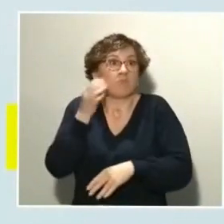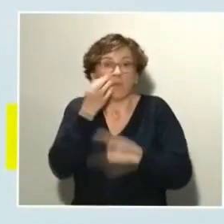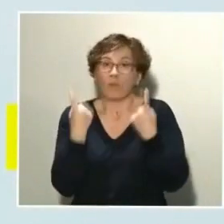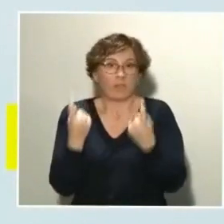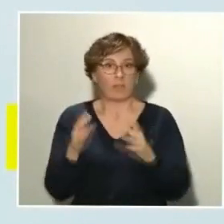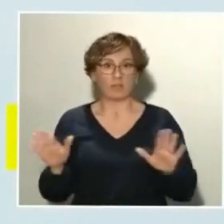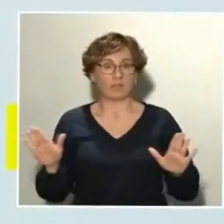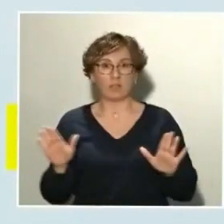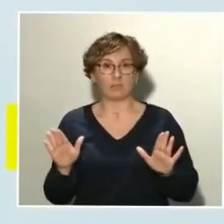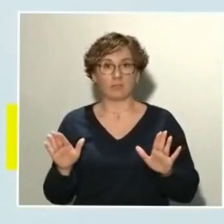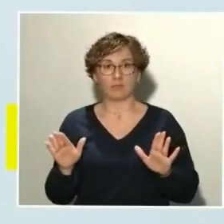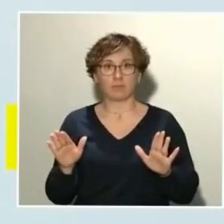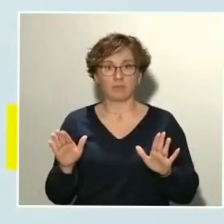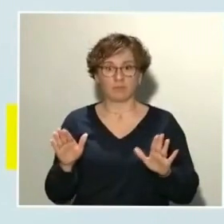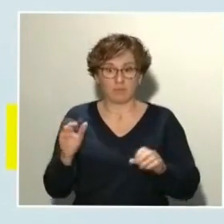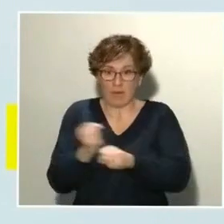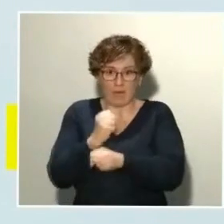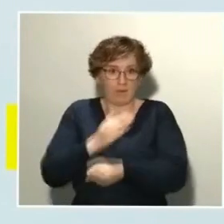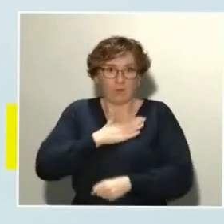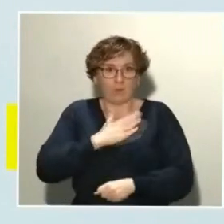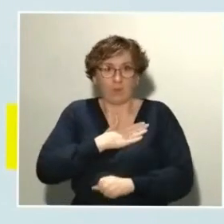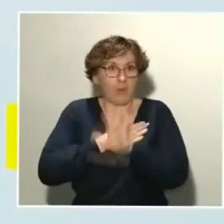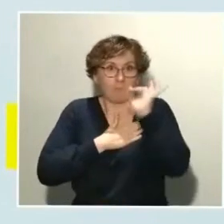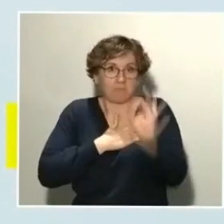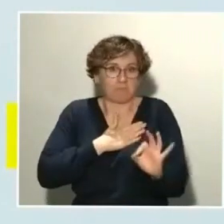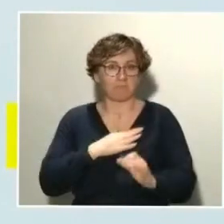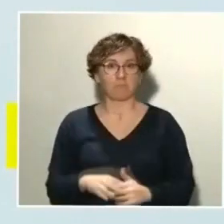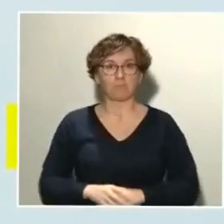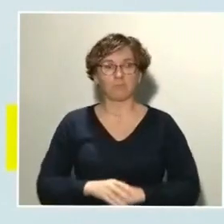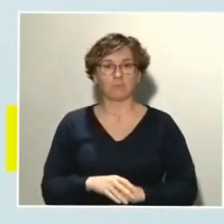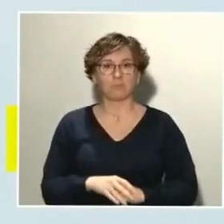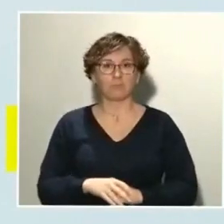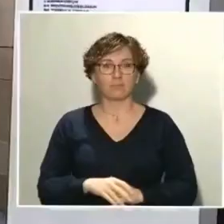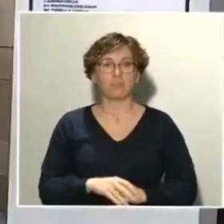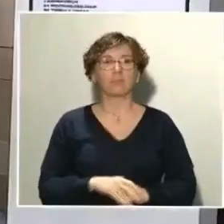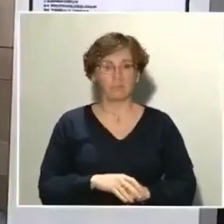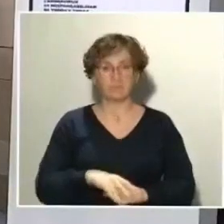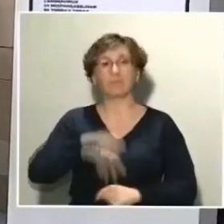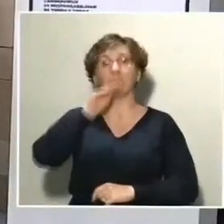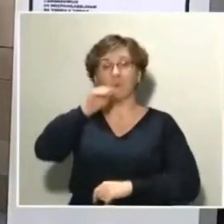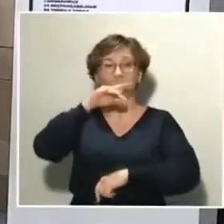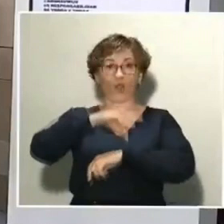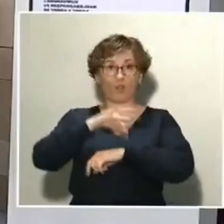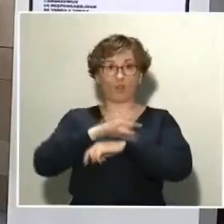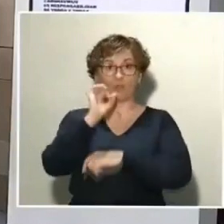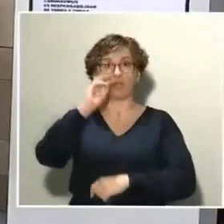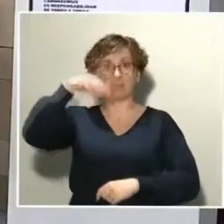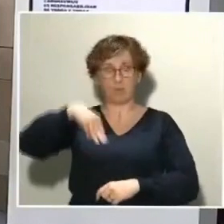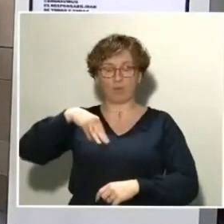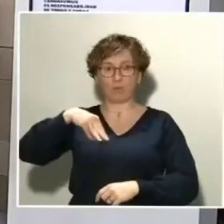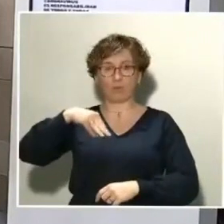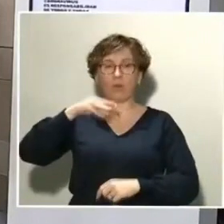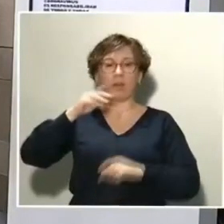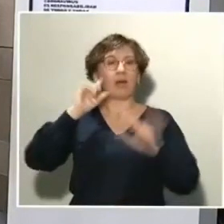para nuestra función, ni más ni menos. Para el doctor Simón Cope, ¿cómo explica que